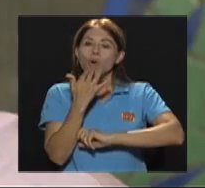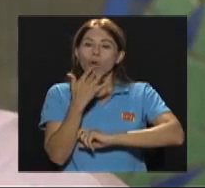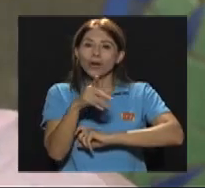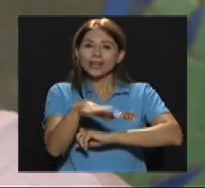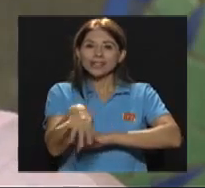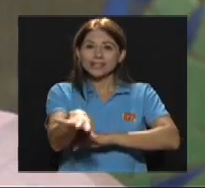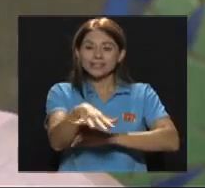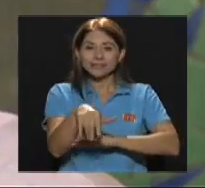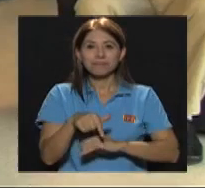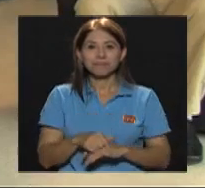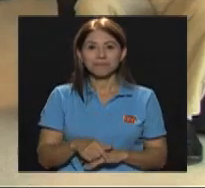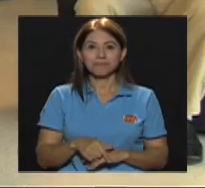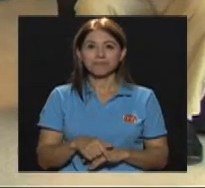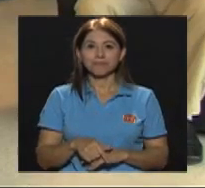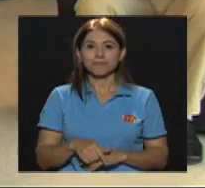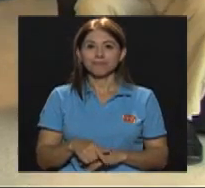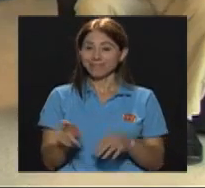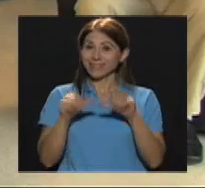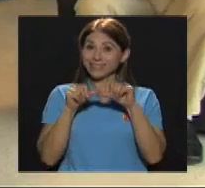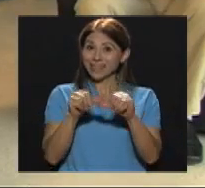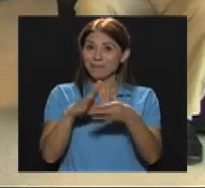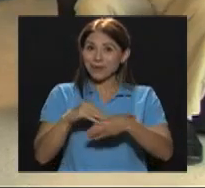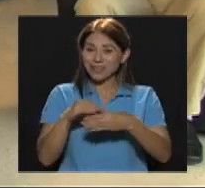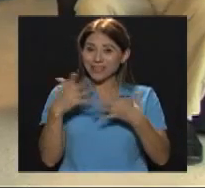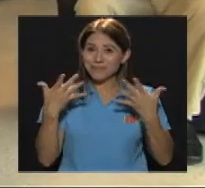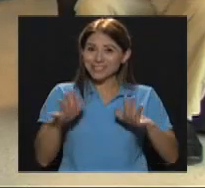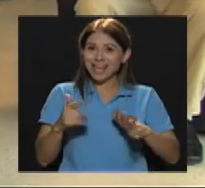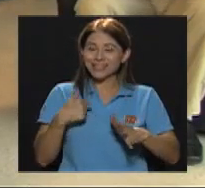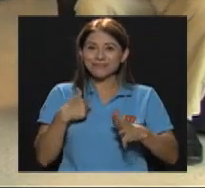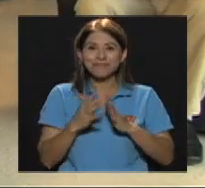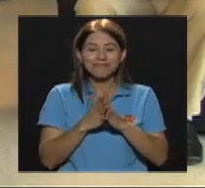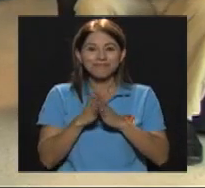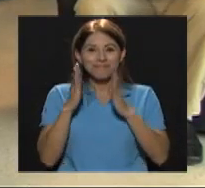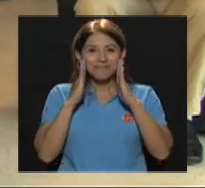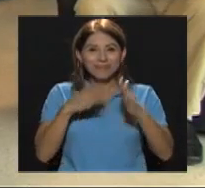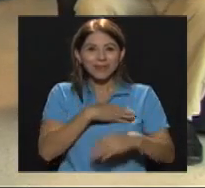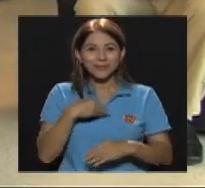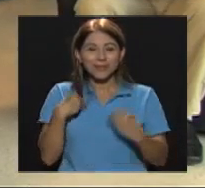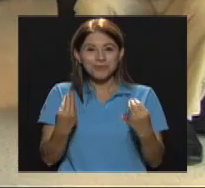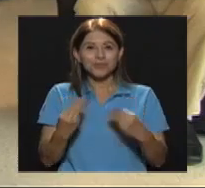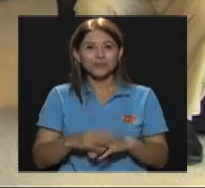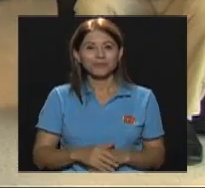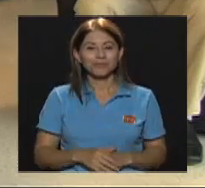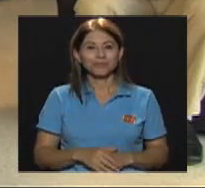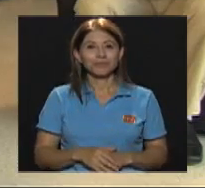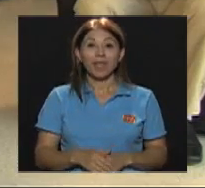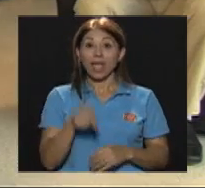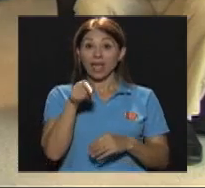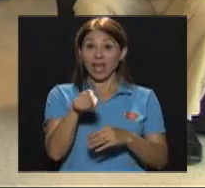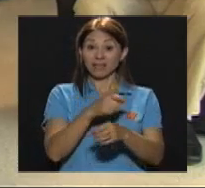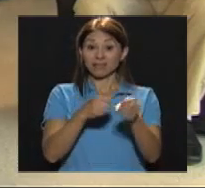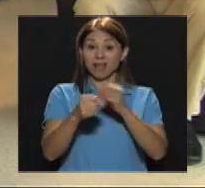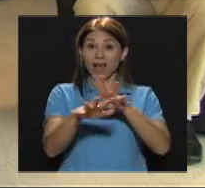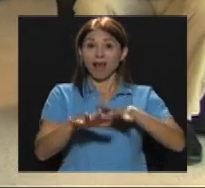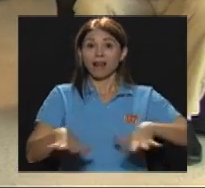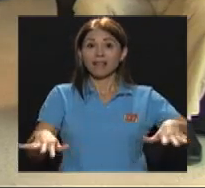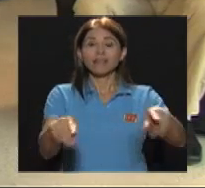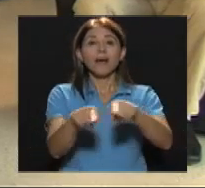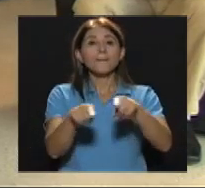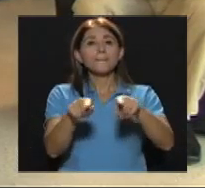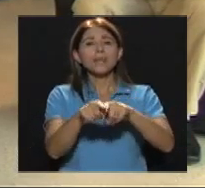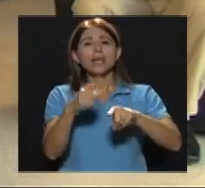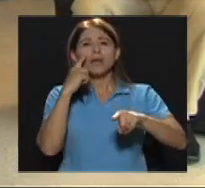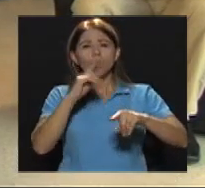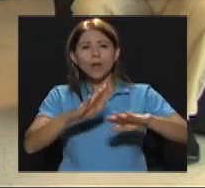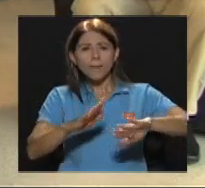la De la piscina Sí Sí Siganme contando Porque ya me Me gusta mucho En esta sala También Pueden encontrar En una de las